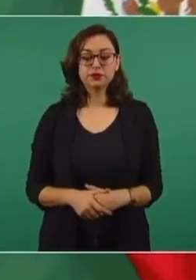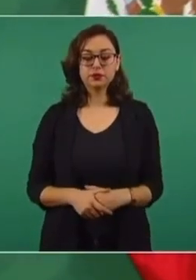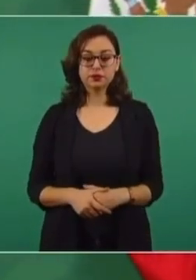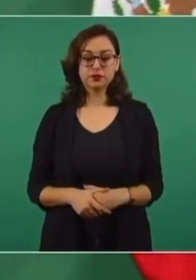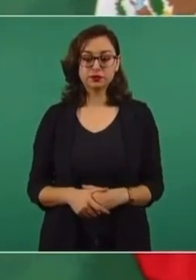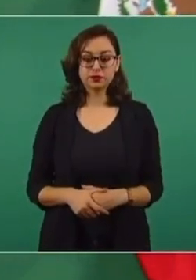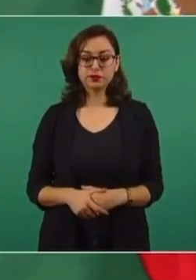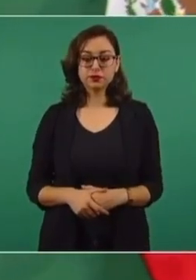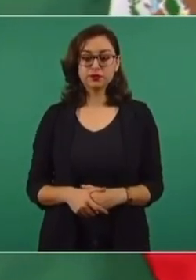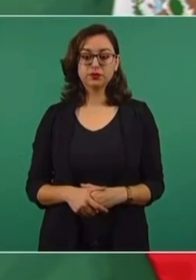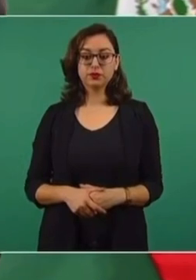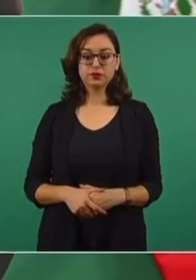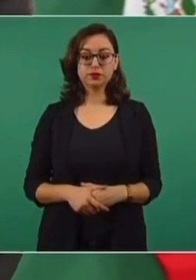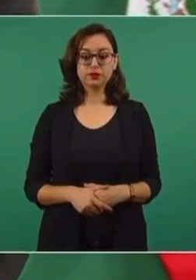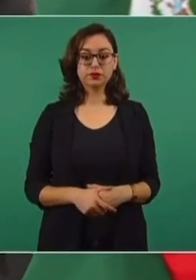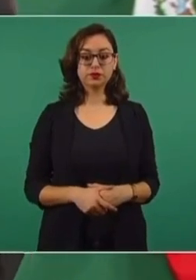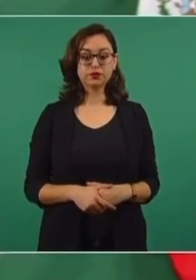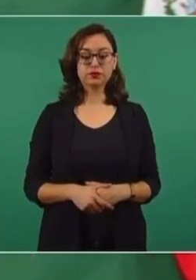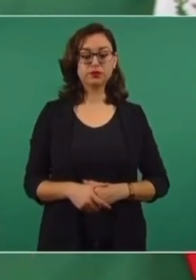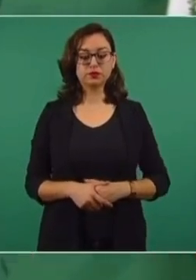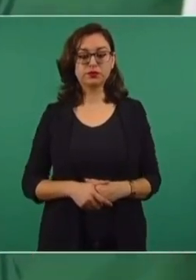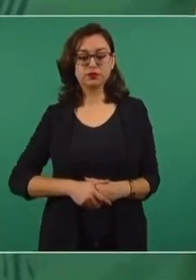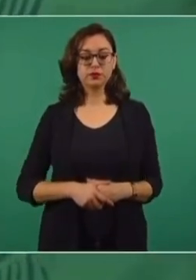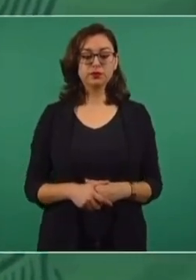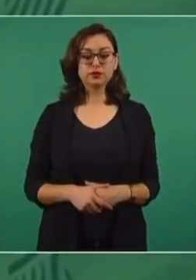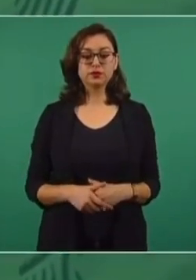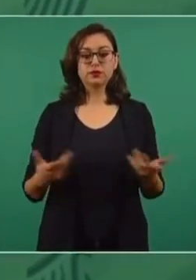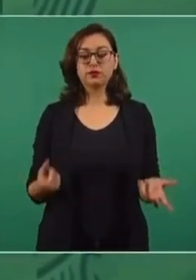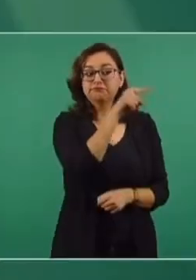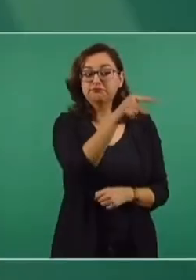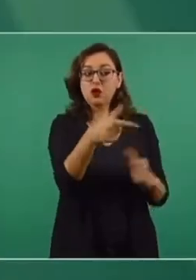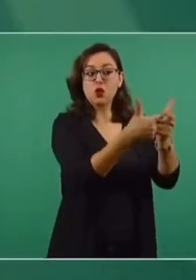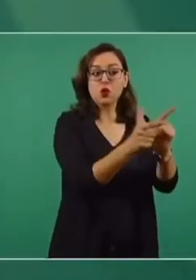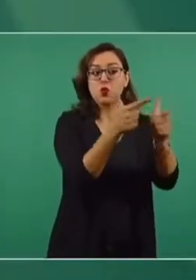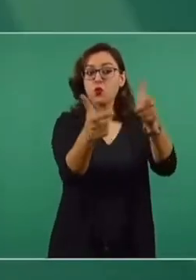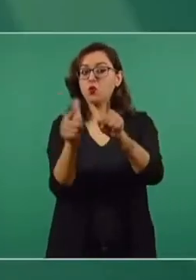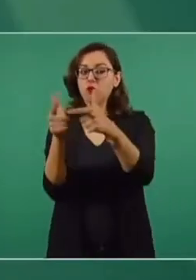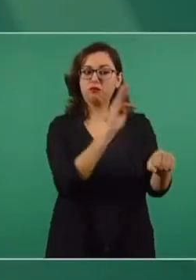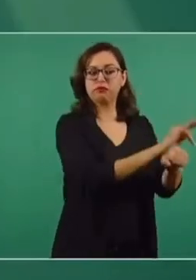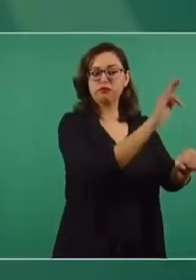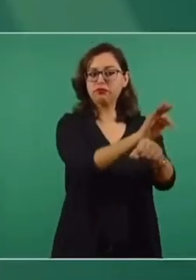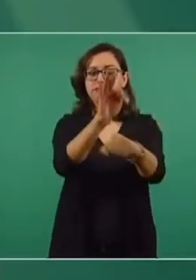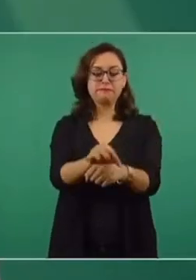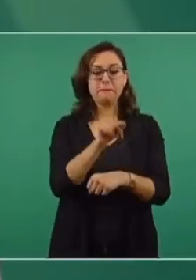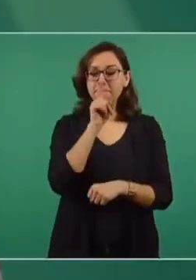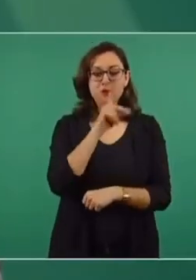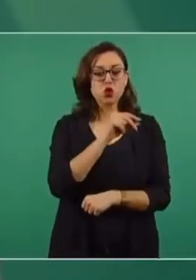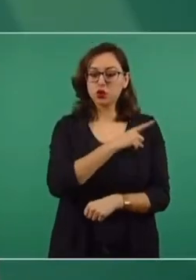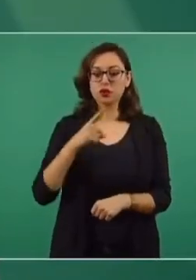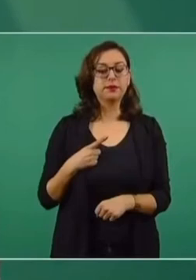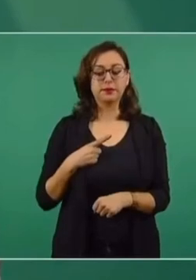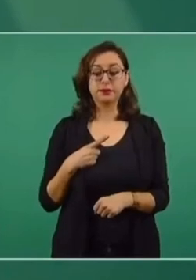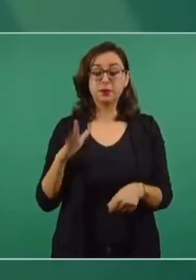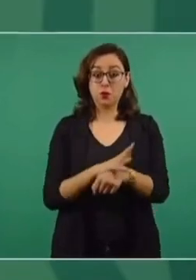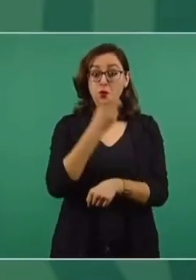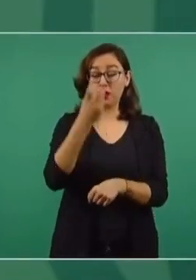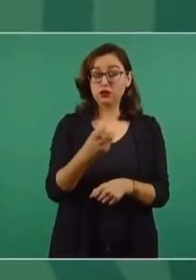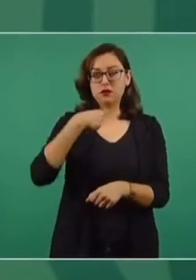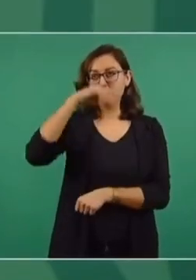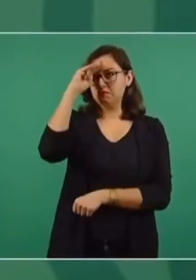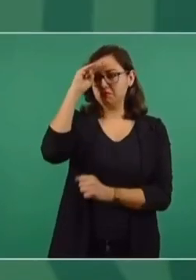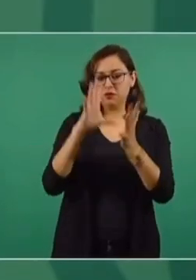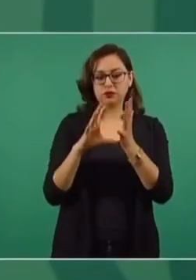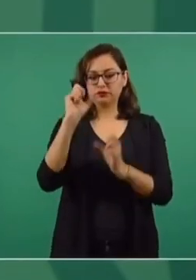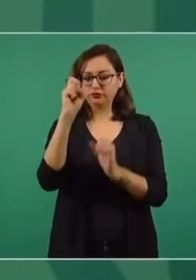Que no domine el conservadurismo. Tenemos que buscar la forma de que quienes coordinen